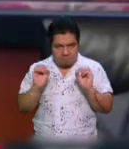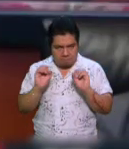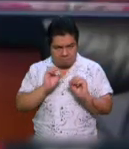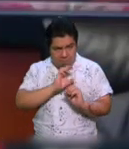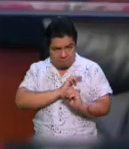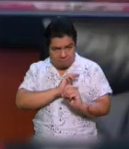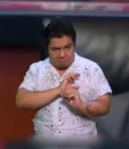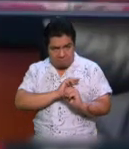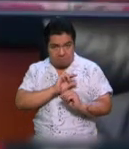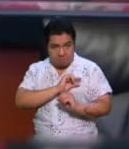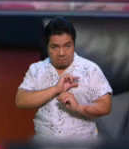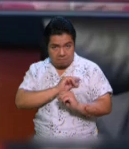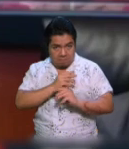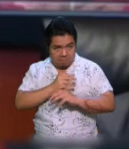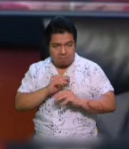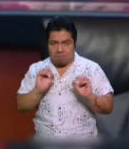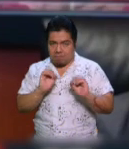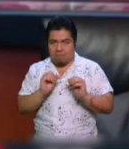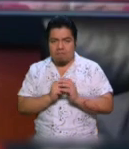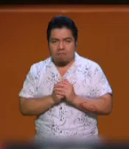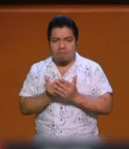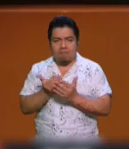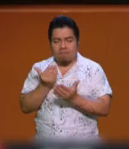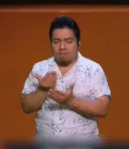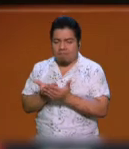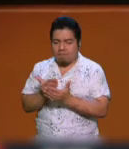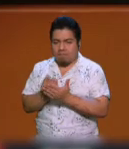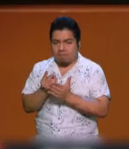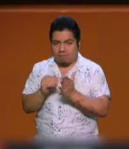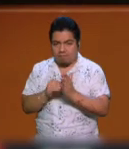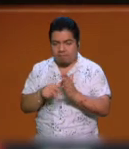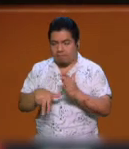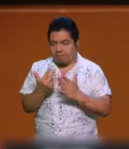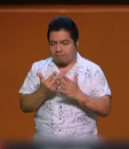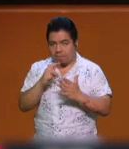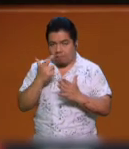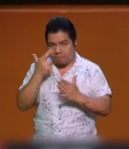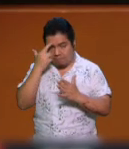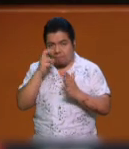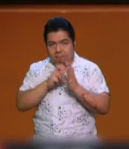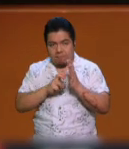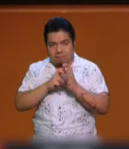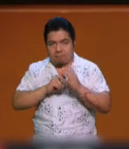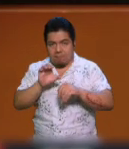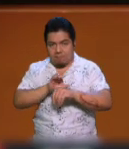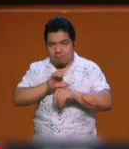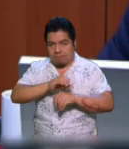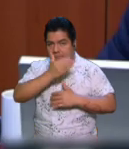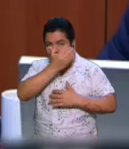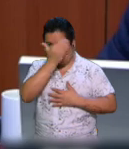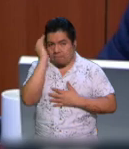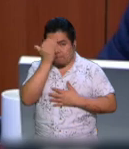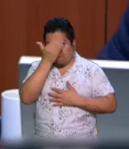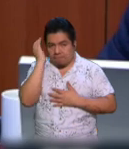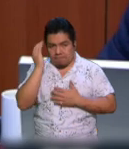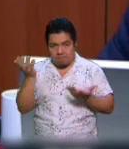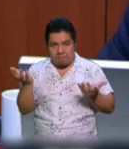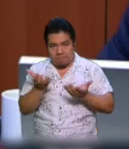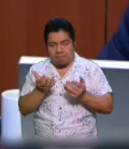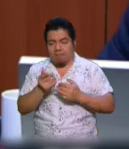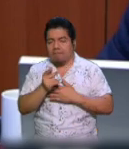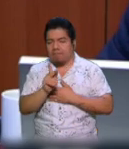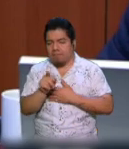rentabilidad como empresas productivas, lo cual fue establecido en 2013 con la reforma energética de Enrique Peña Nieto. Sin embargo, estas